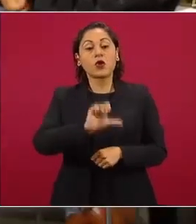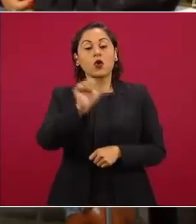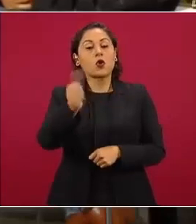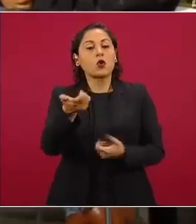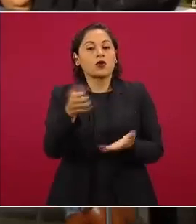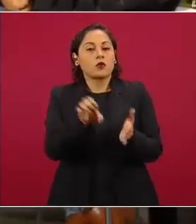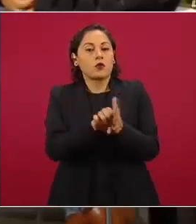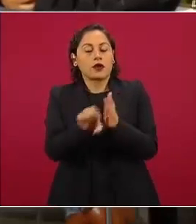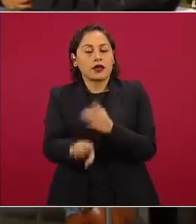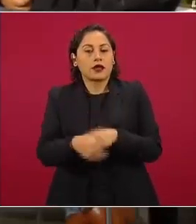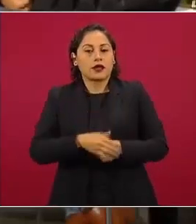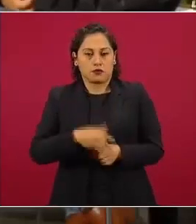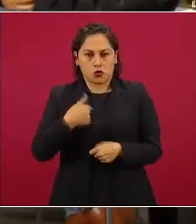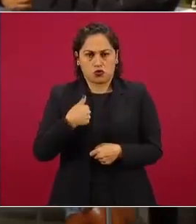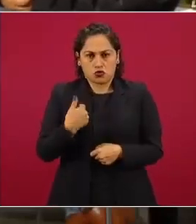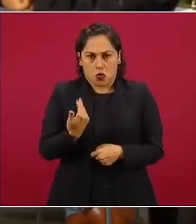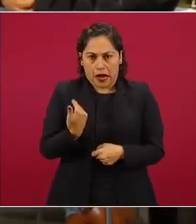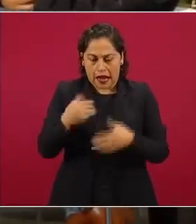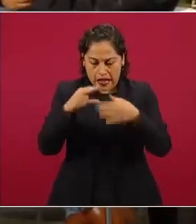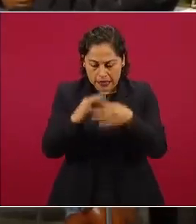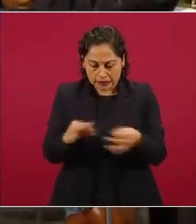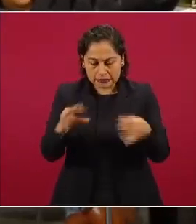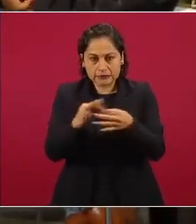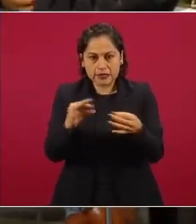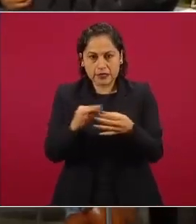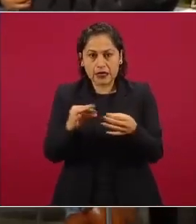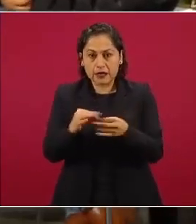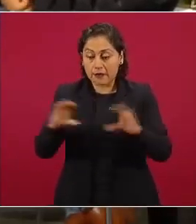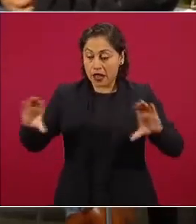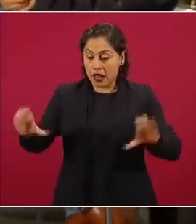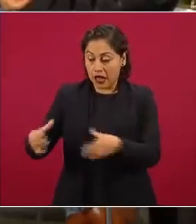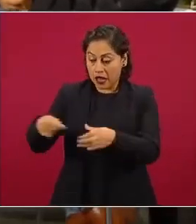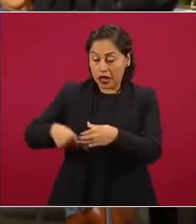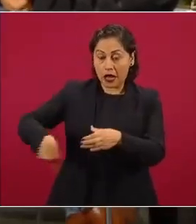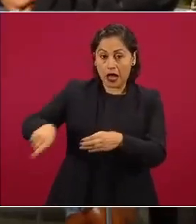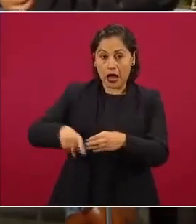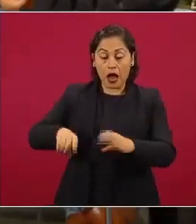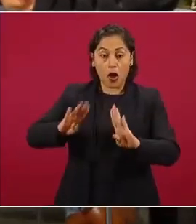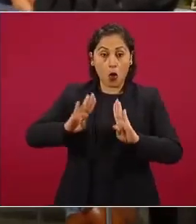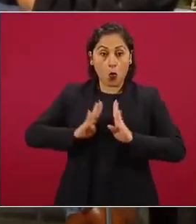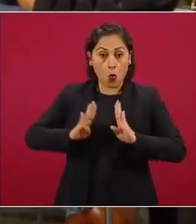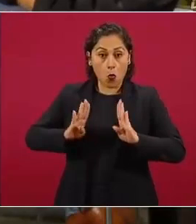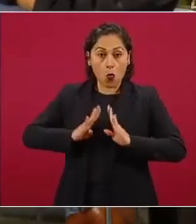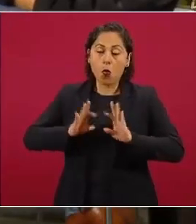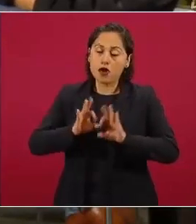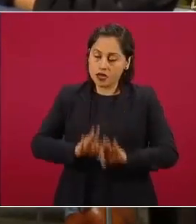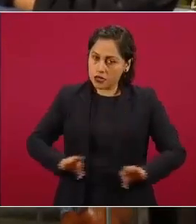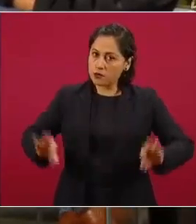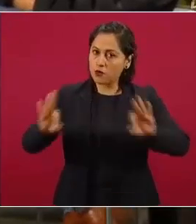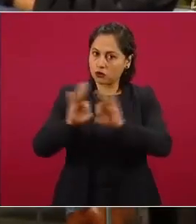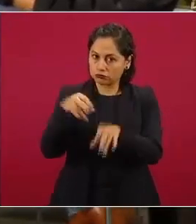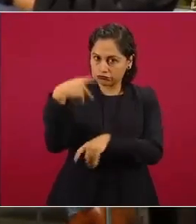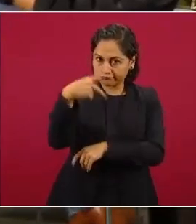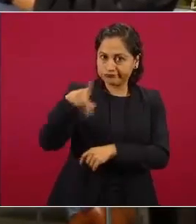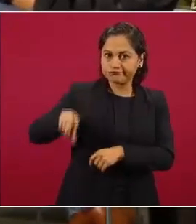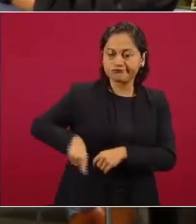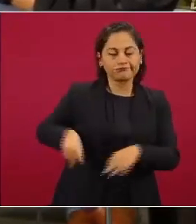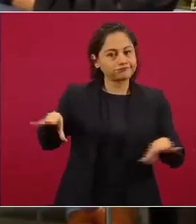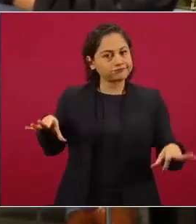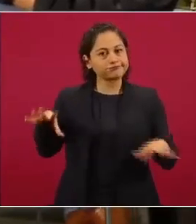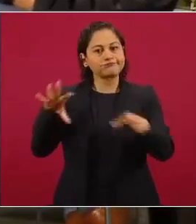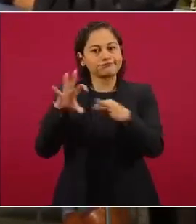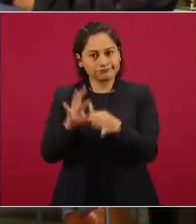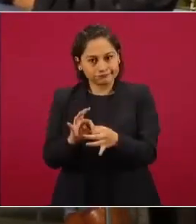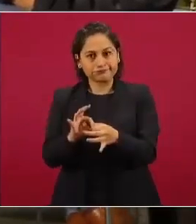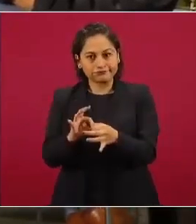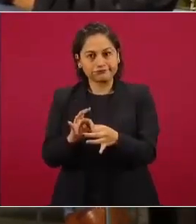de la importancia que tiene para su gobierno las fuerzas armadas y digamos su uso o su empleo